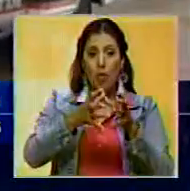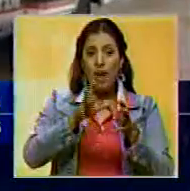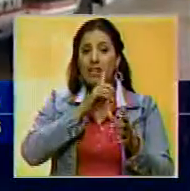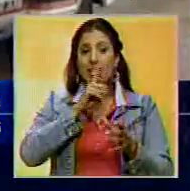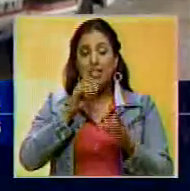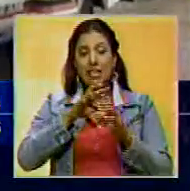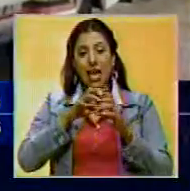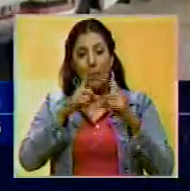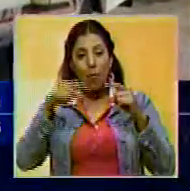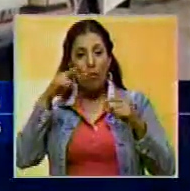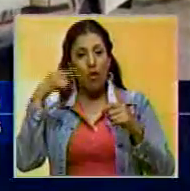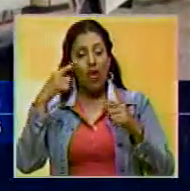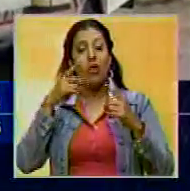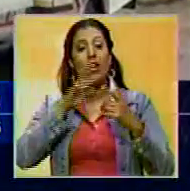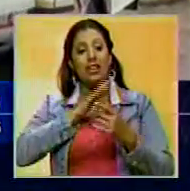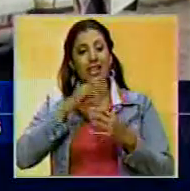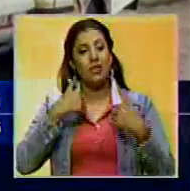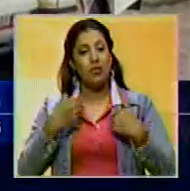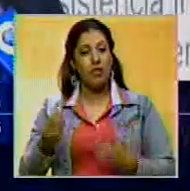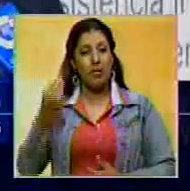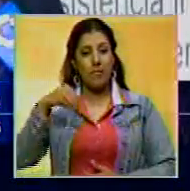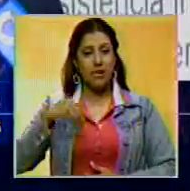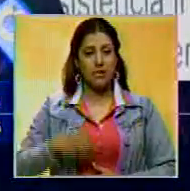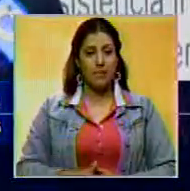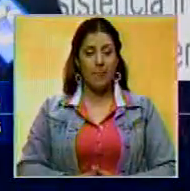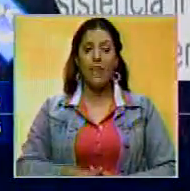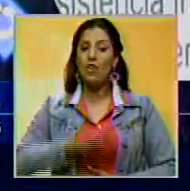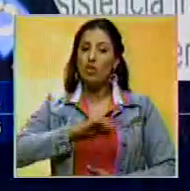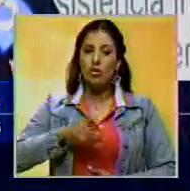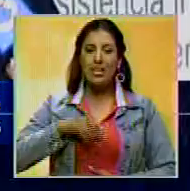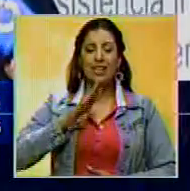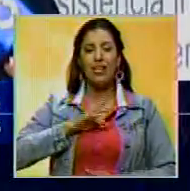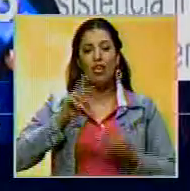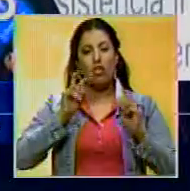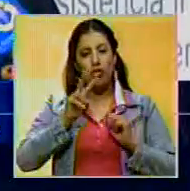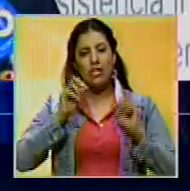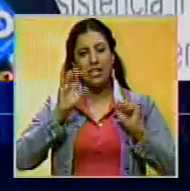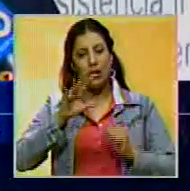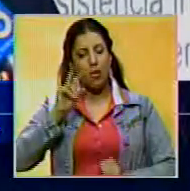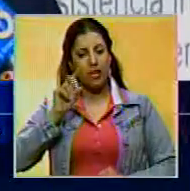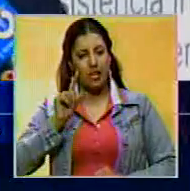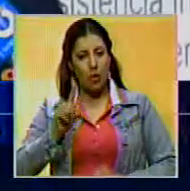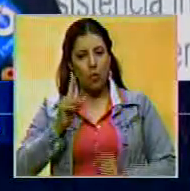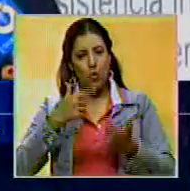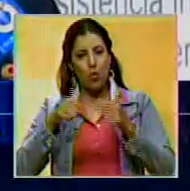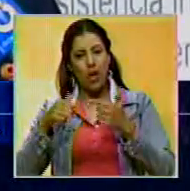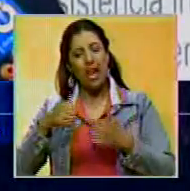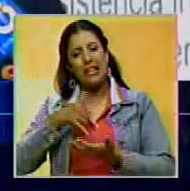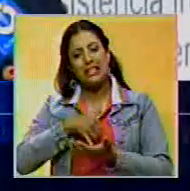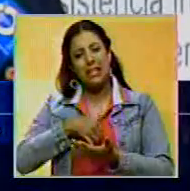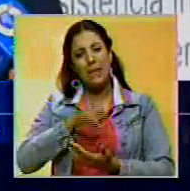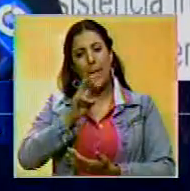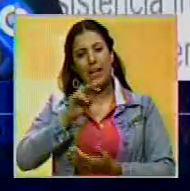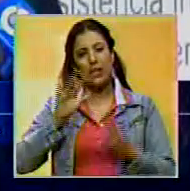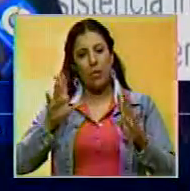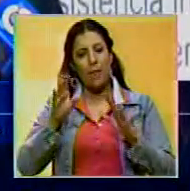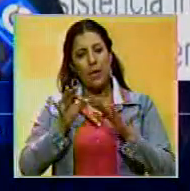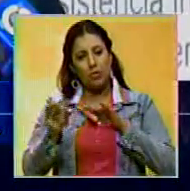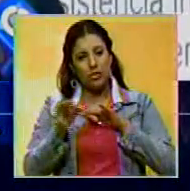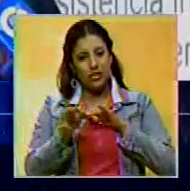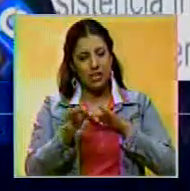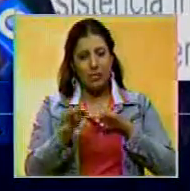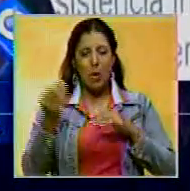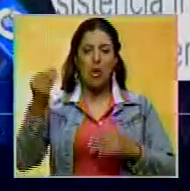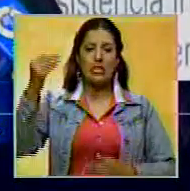Bermeja 800 están en riesgo. Nosotros tenemos 251 zonas vulnerables en el estado Táchira, en los 29 municipios,